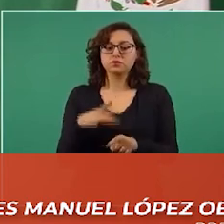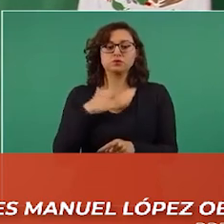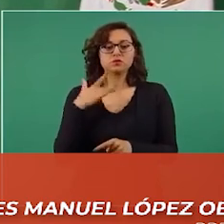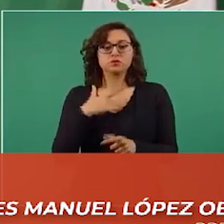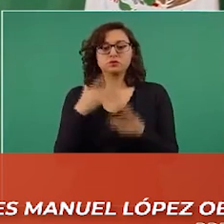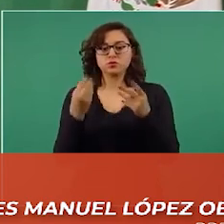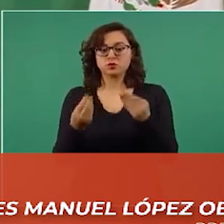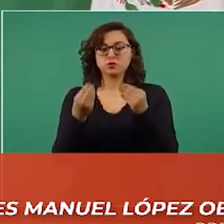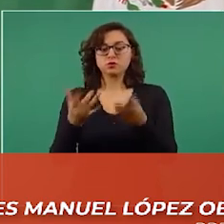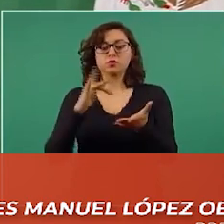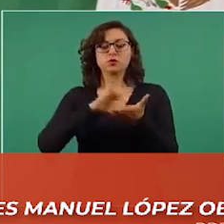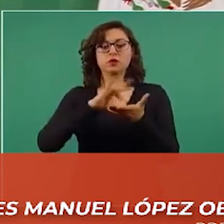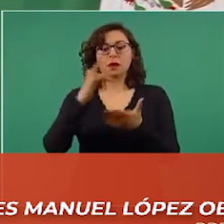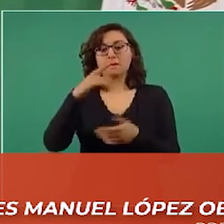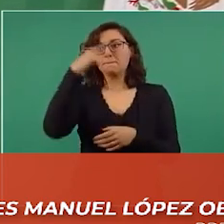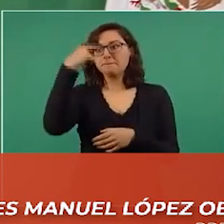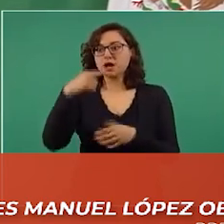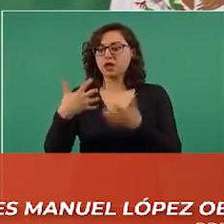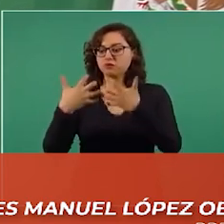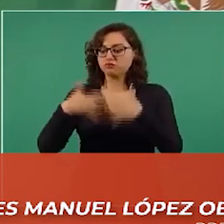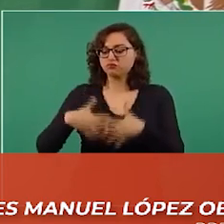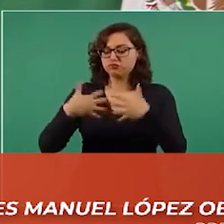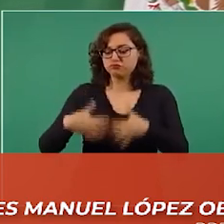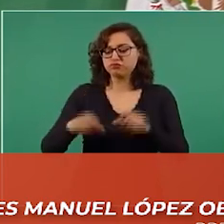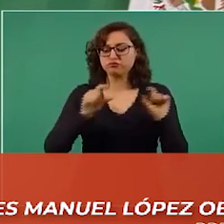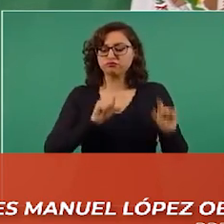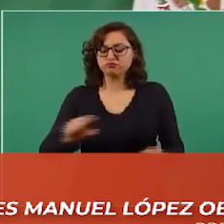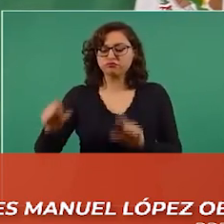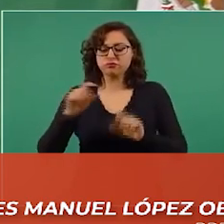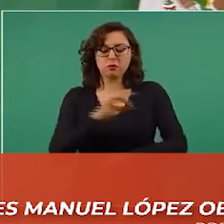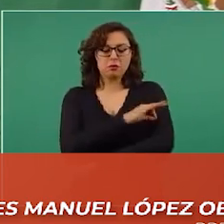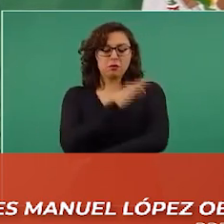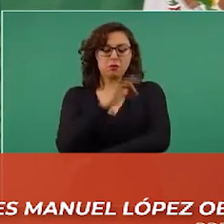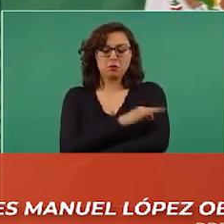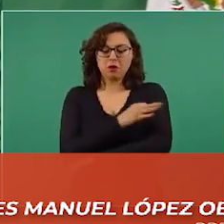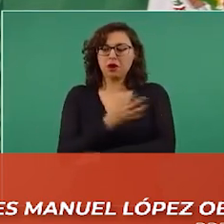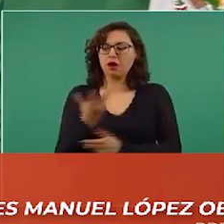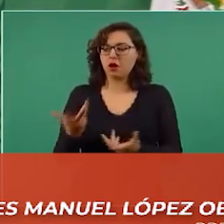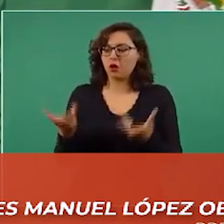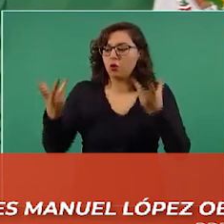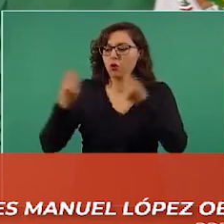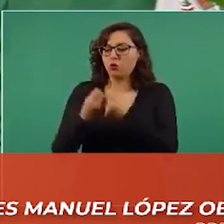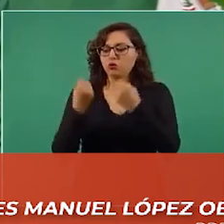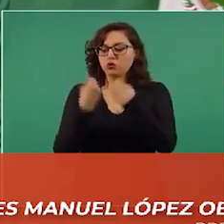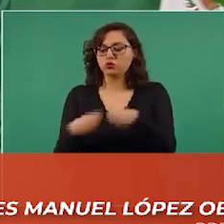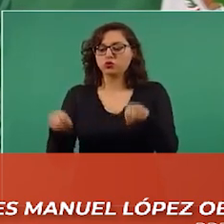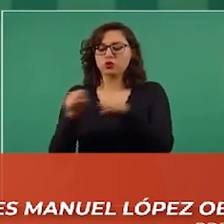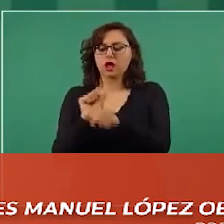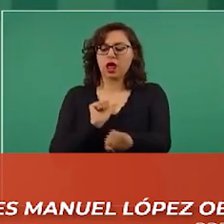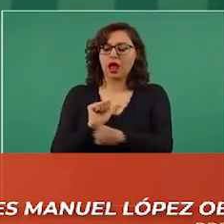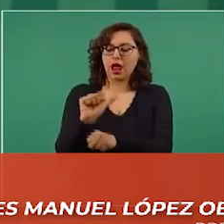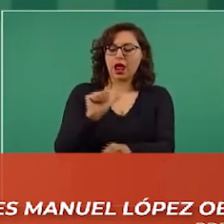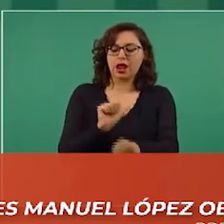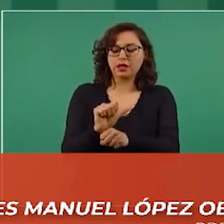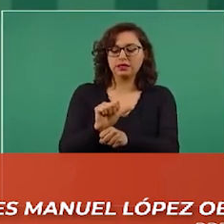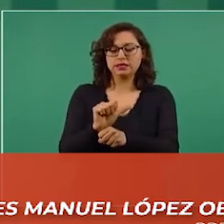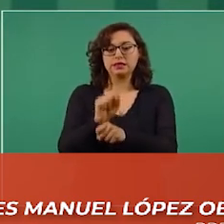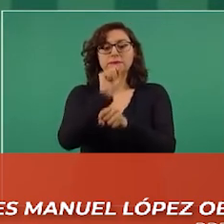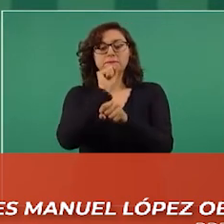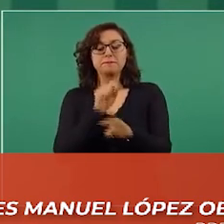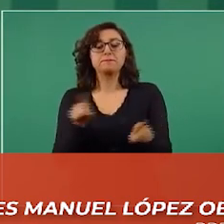en el envasado de vacunas de Argentina así como